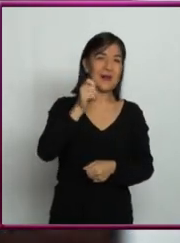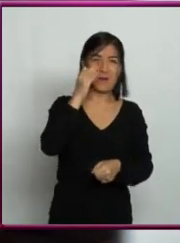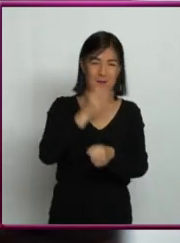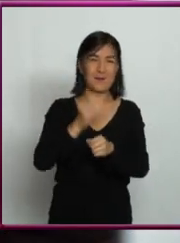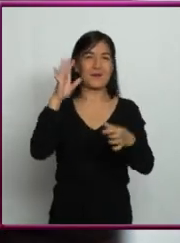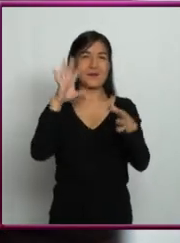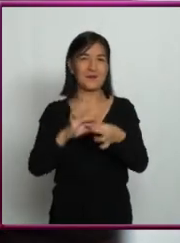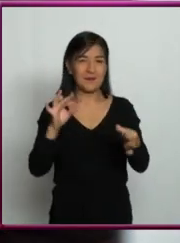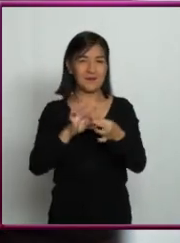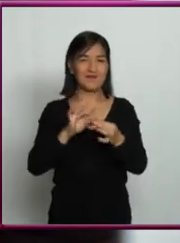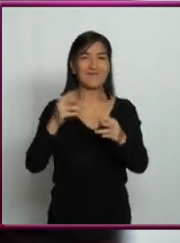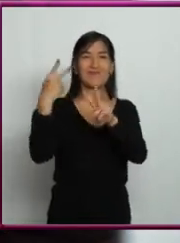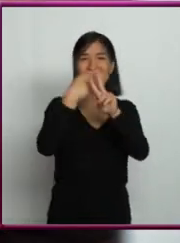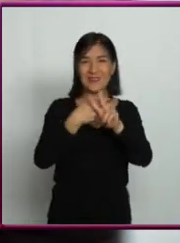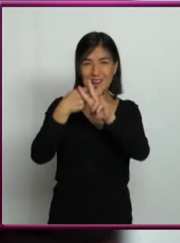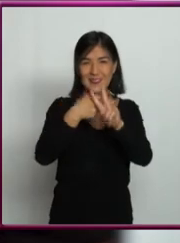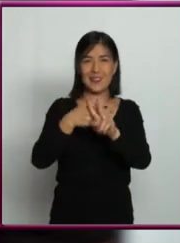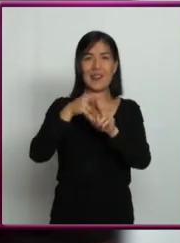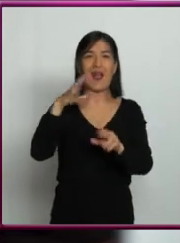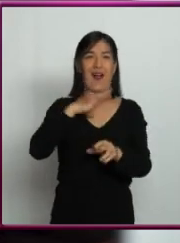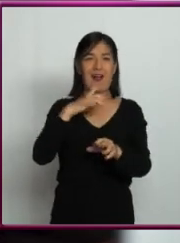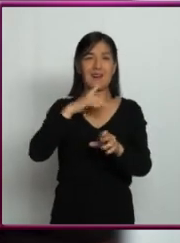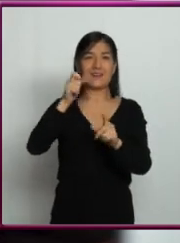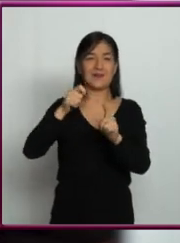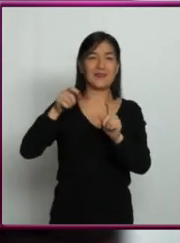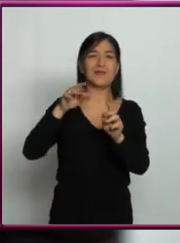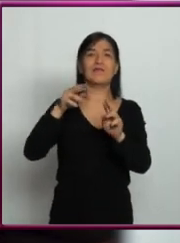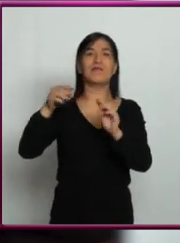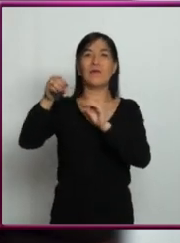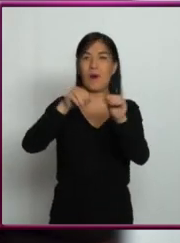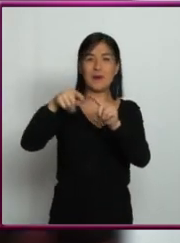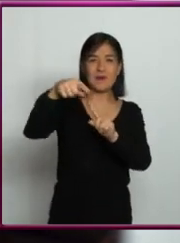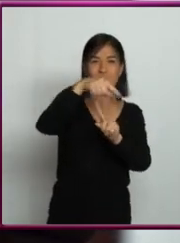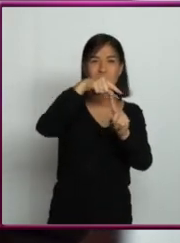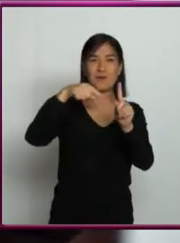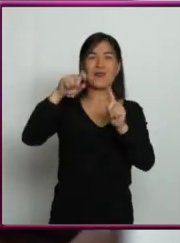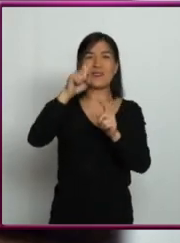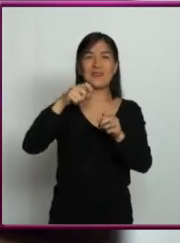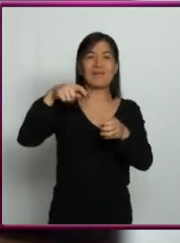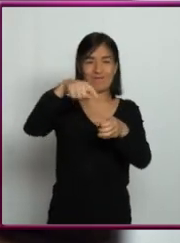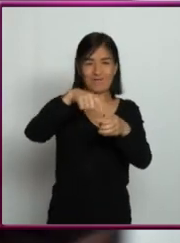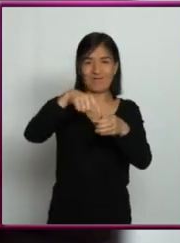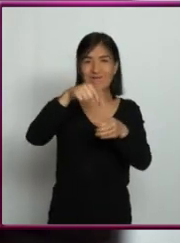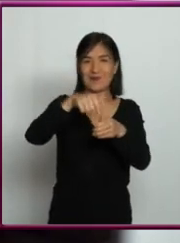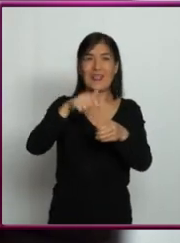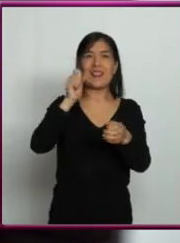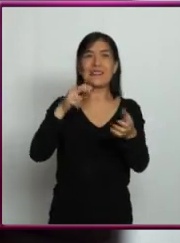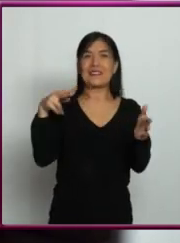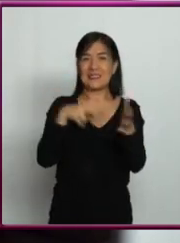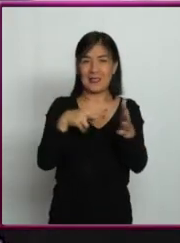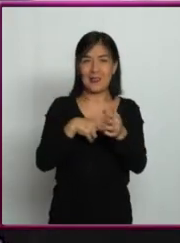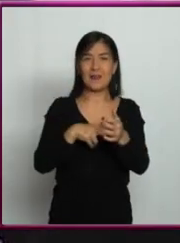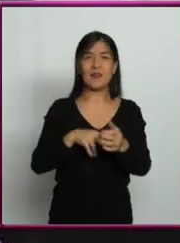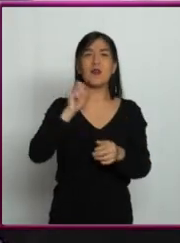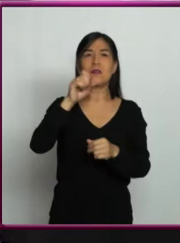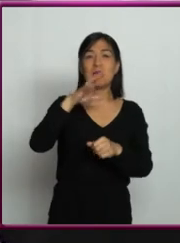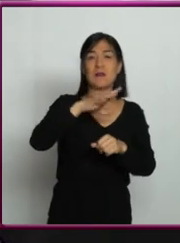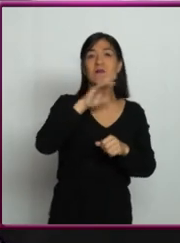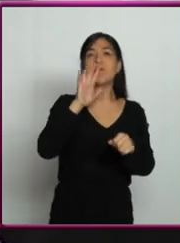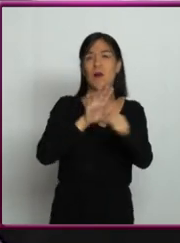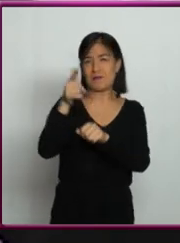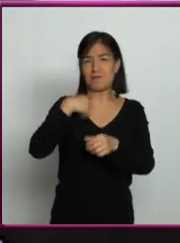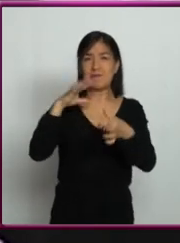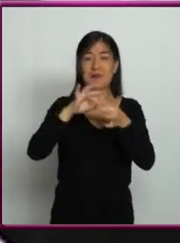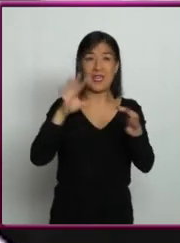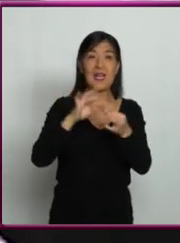Hablando de las estrellas estas que orbitan alrededor de los hoyos negros, ¿se puede determinar a qué velocidad lo hacen? Pues, bastante bien,